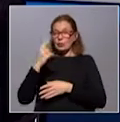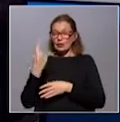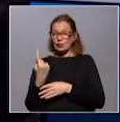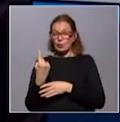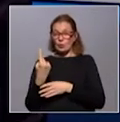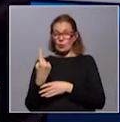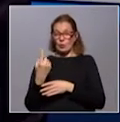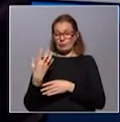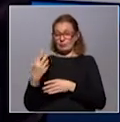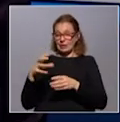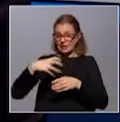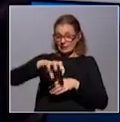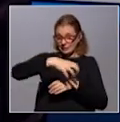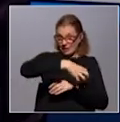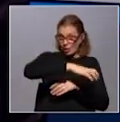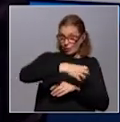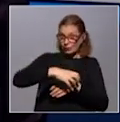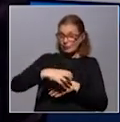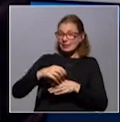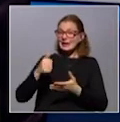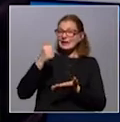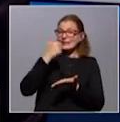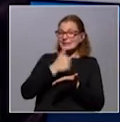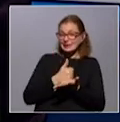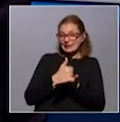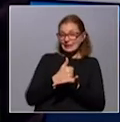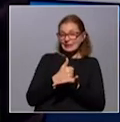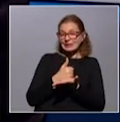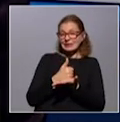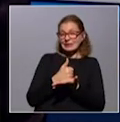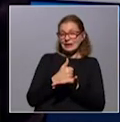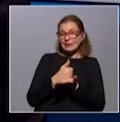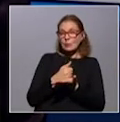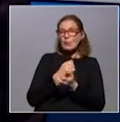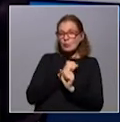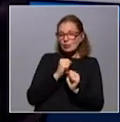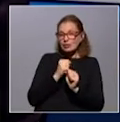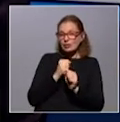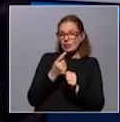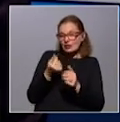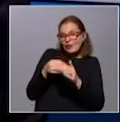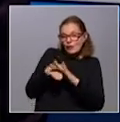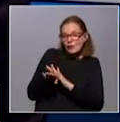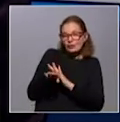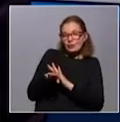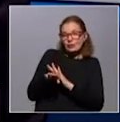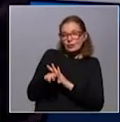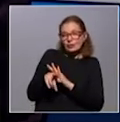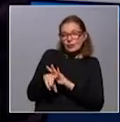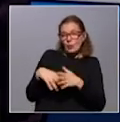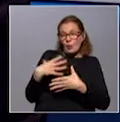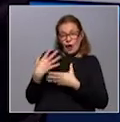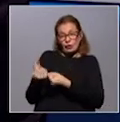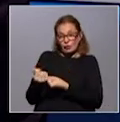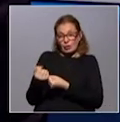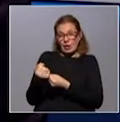miembros o territorios de las Américas están, digamos, accediendo a este fondo de manera solidaria. Es un